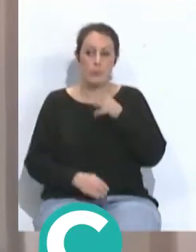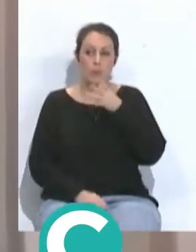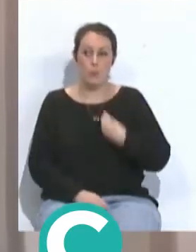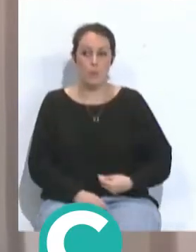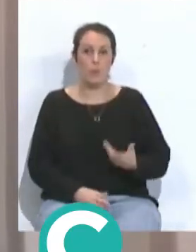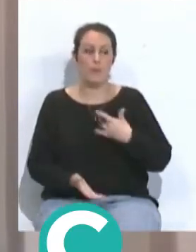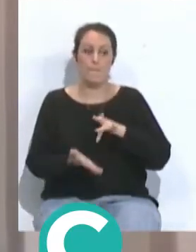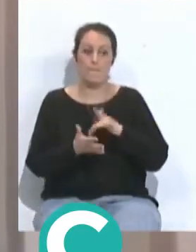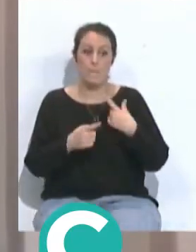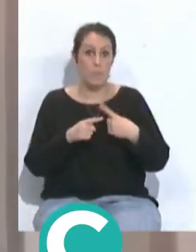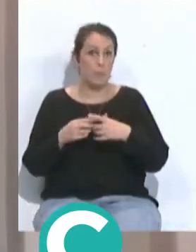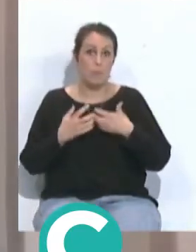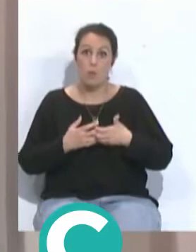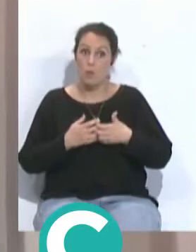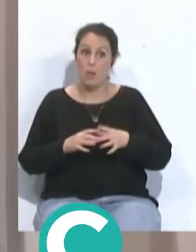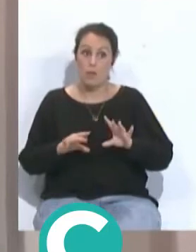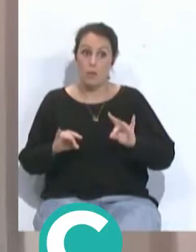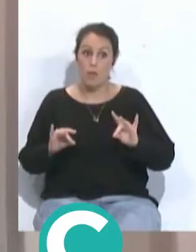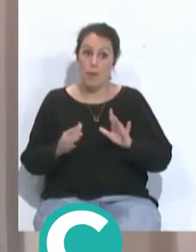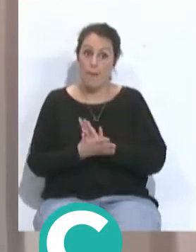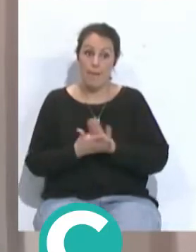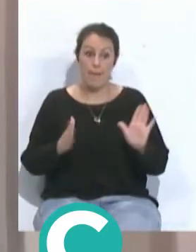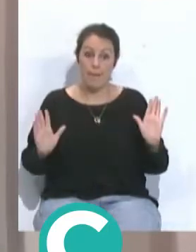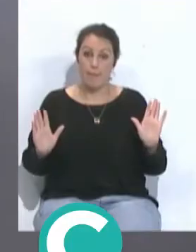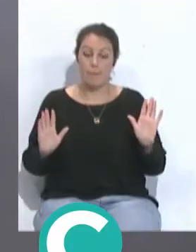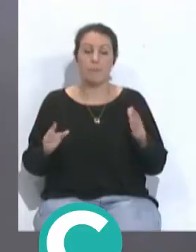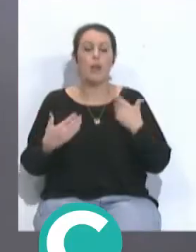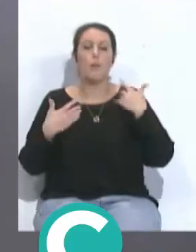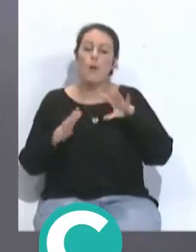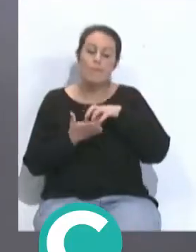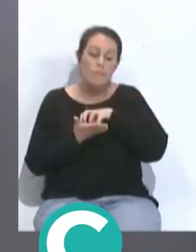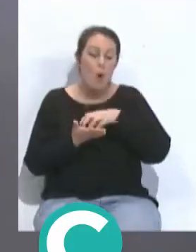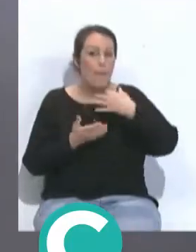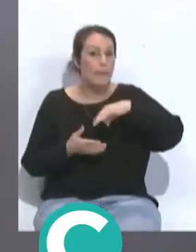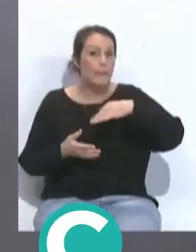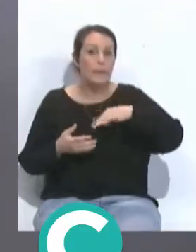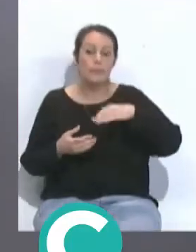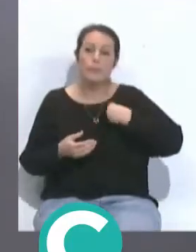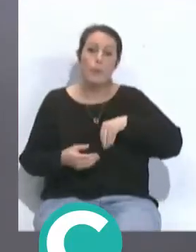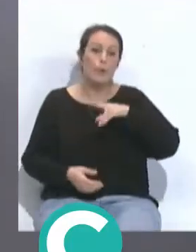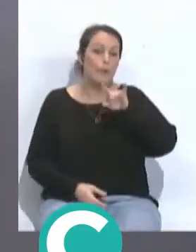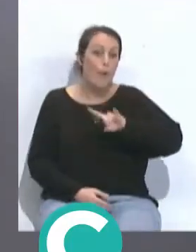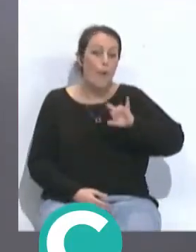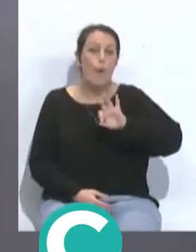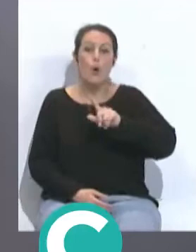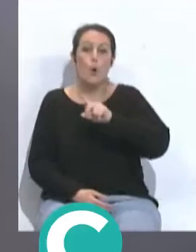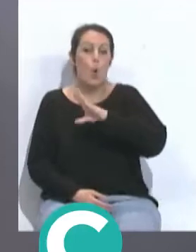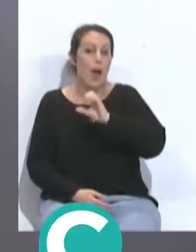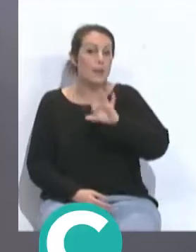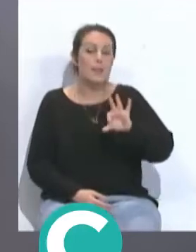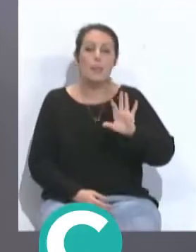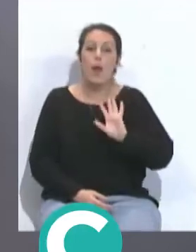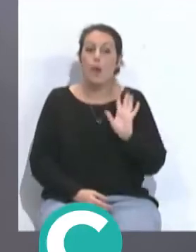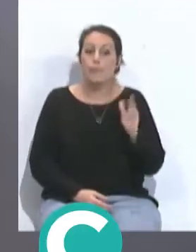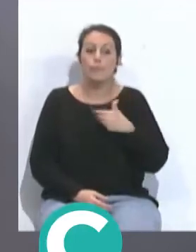cuando las cosas funcionan no hay que tocar absolutamente nada quizás la única duda que podemos tener entre Lozano o Lucas Pérez